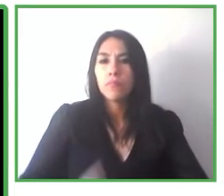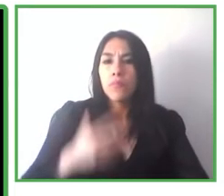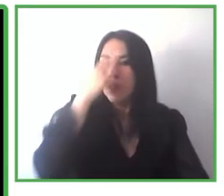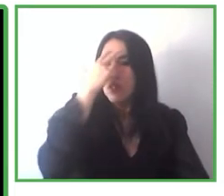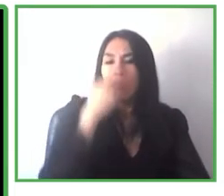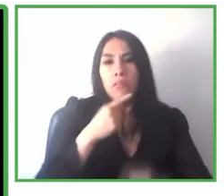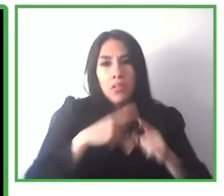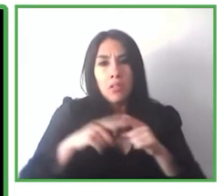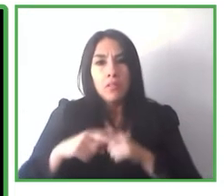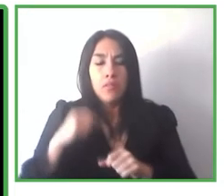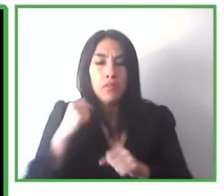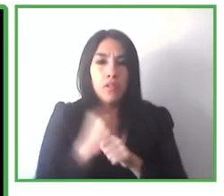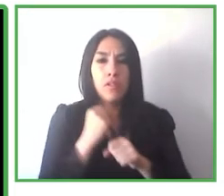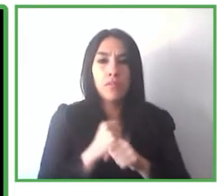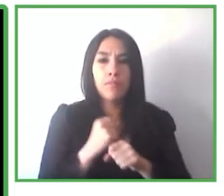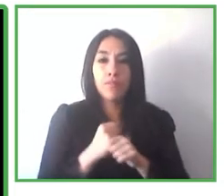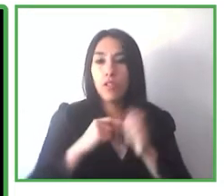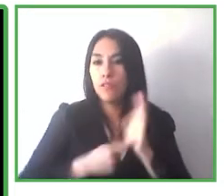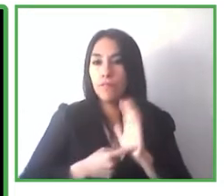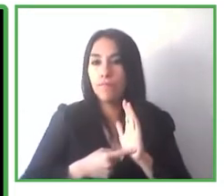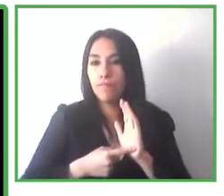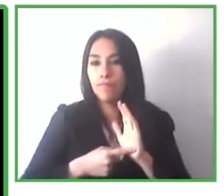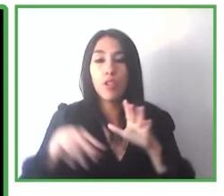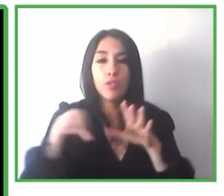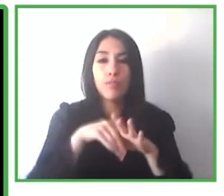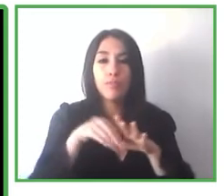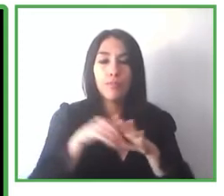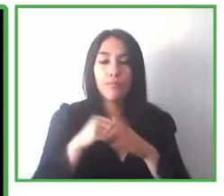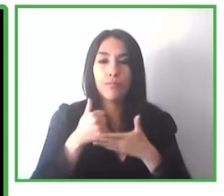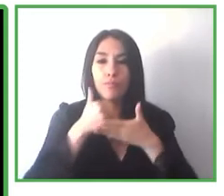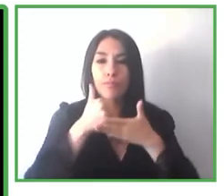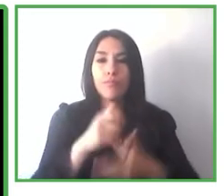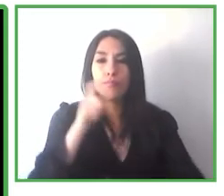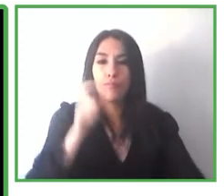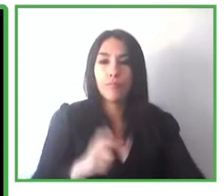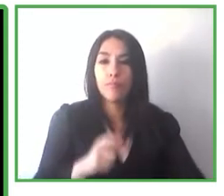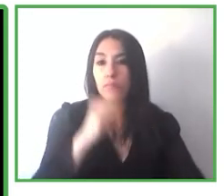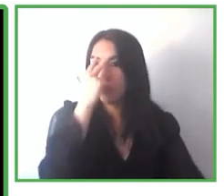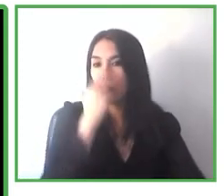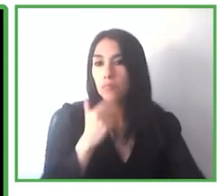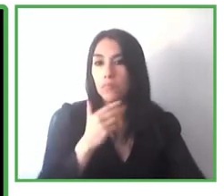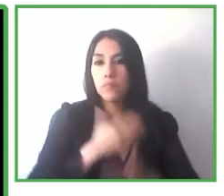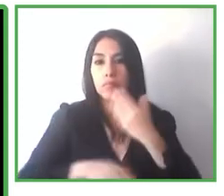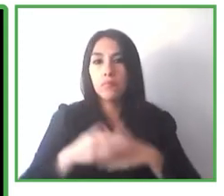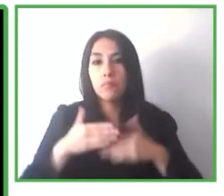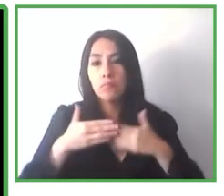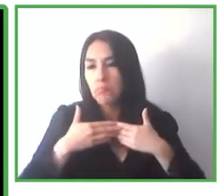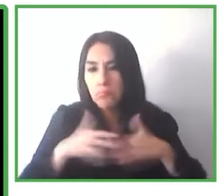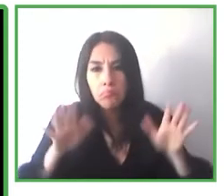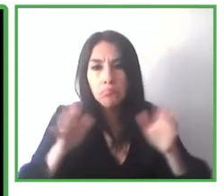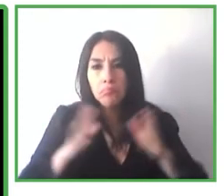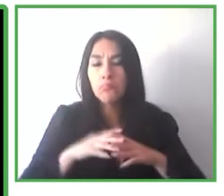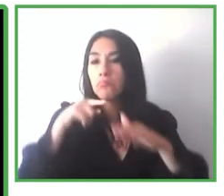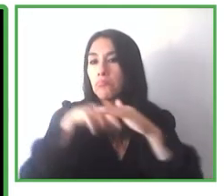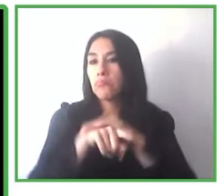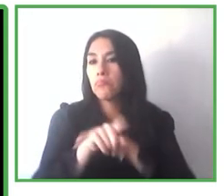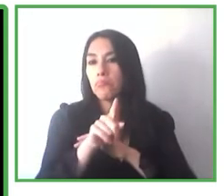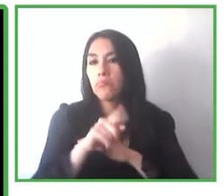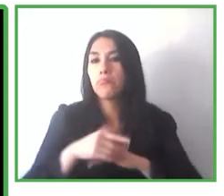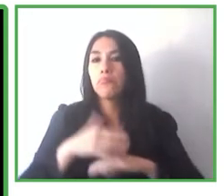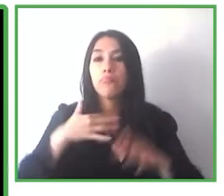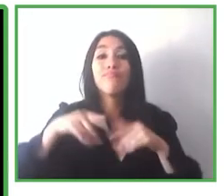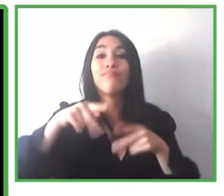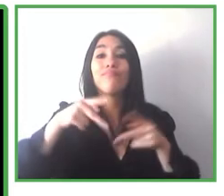discapacidad visual a hacer más accesible este lugar os invito a descargar el kit Navilens para escuelas donde